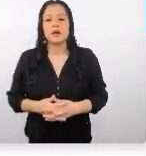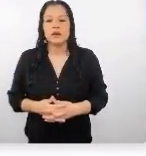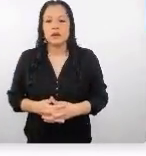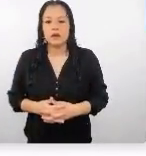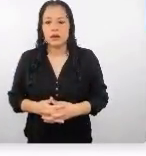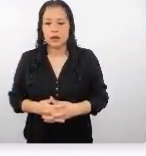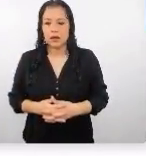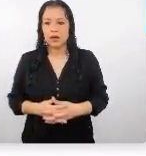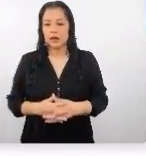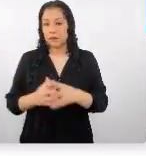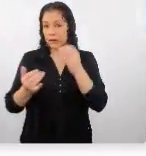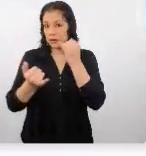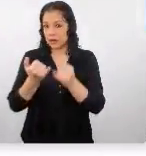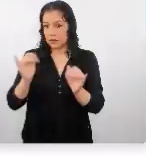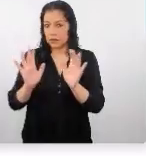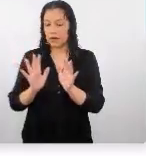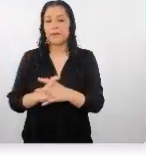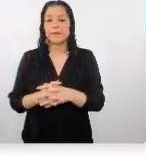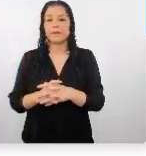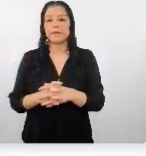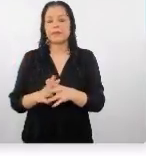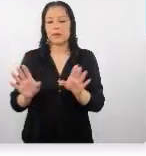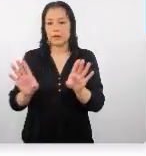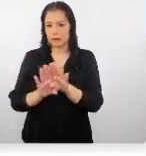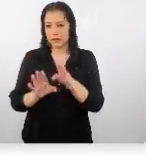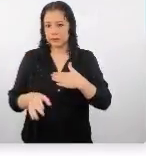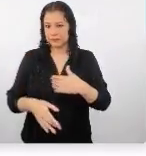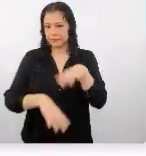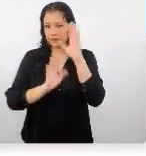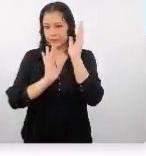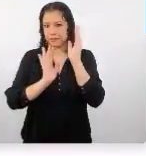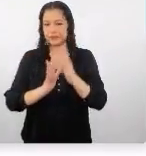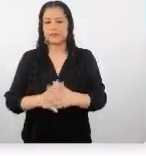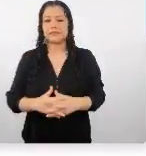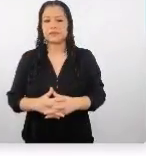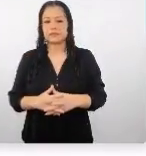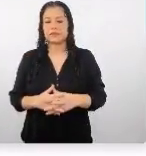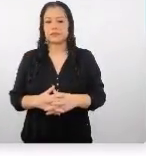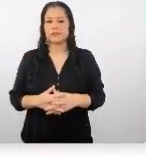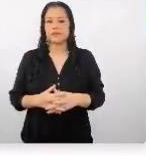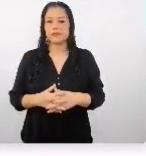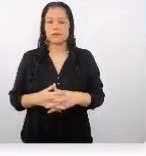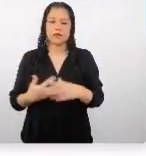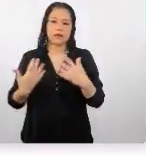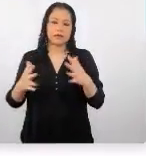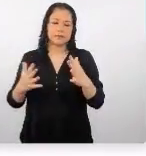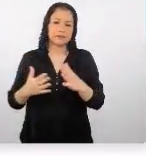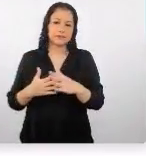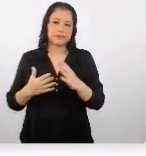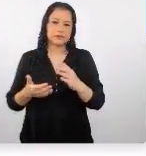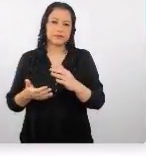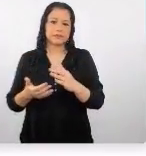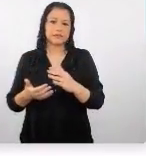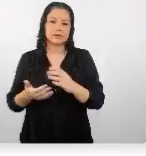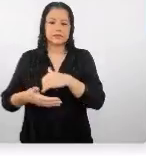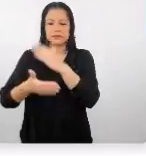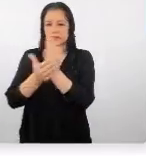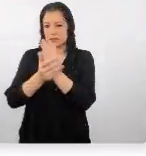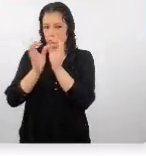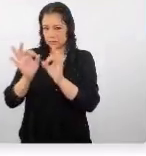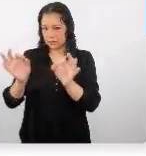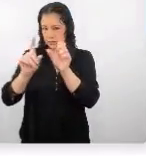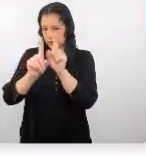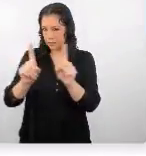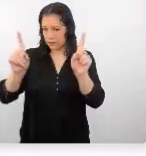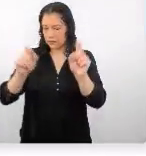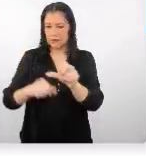finalmente para cerrar mi presentación vamos a ver aspectos claves y diferenciadores del